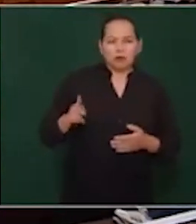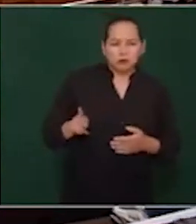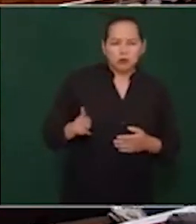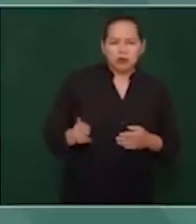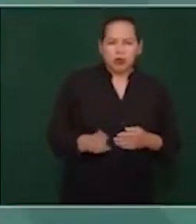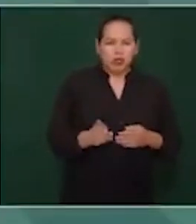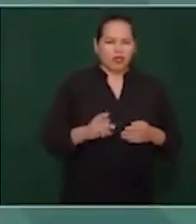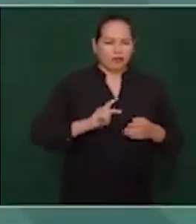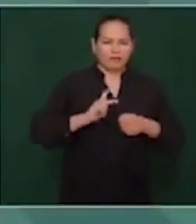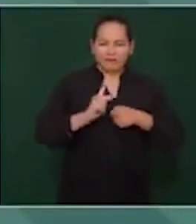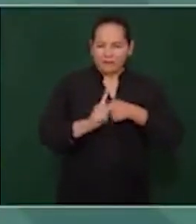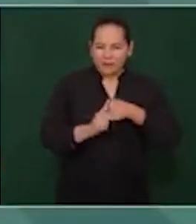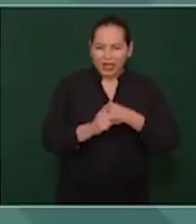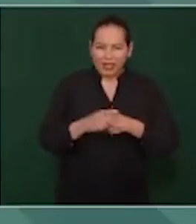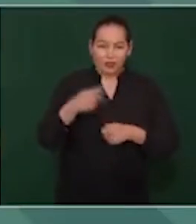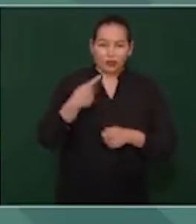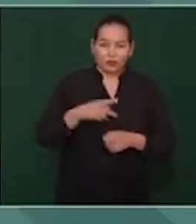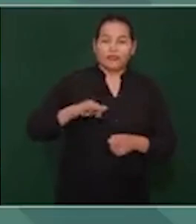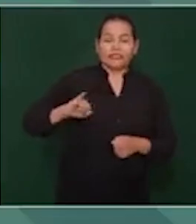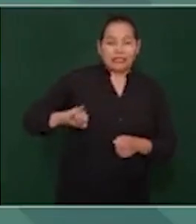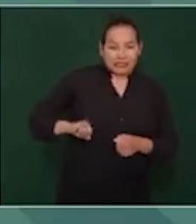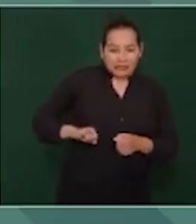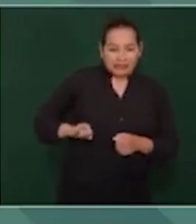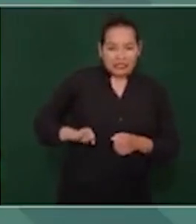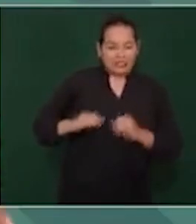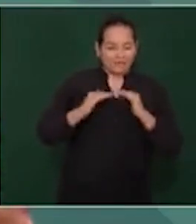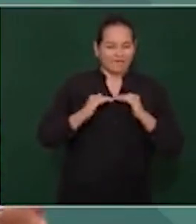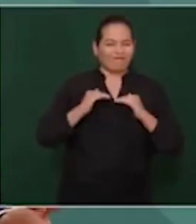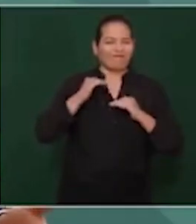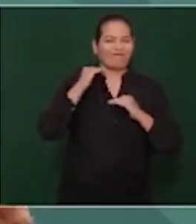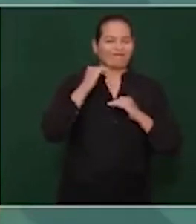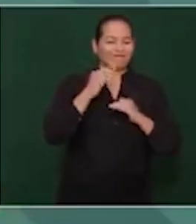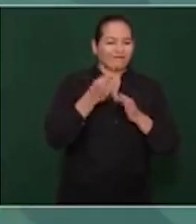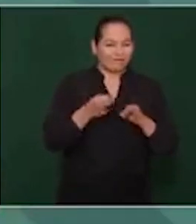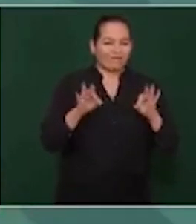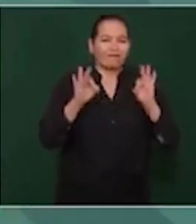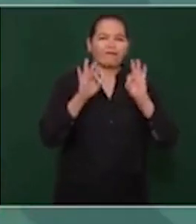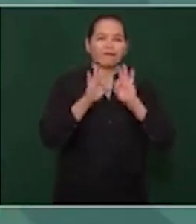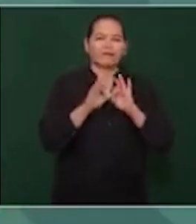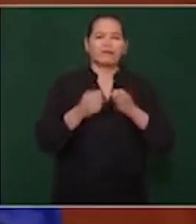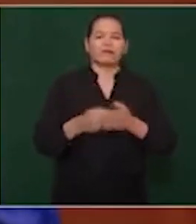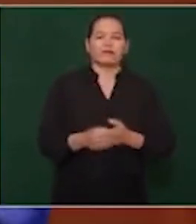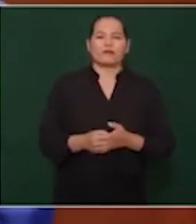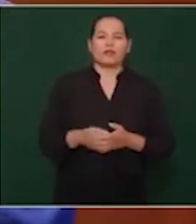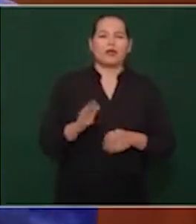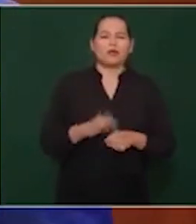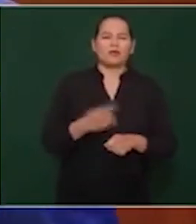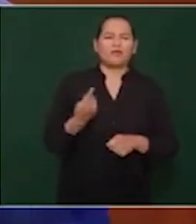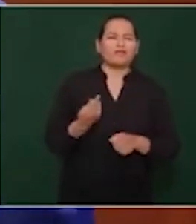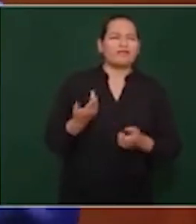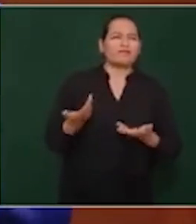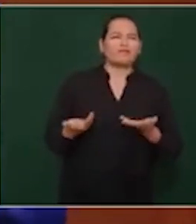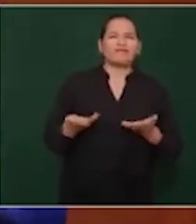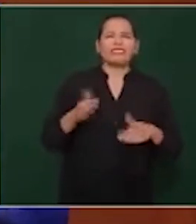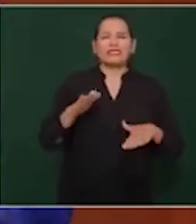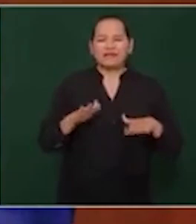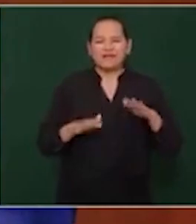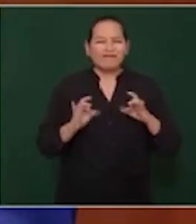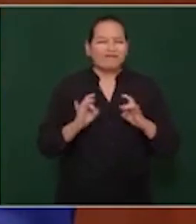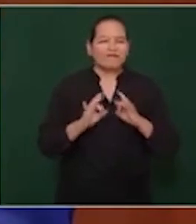porque resulta que hay intereses partidistas o intereses de grupos,